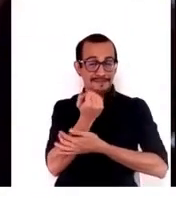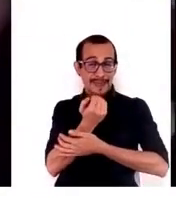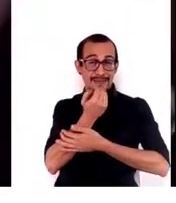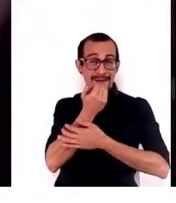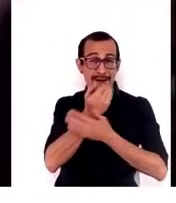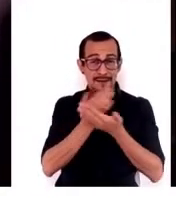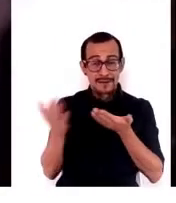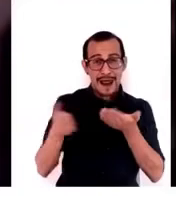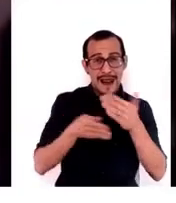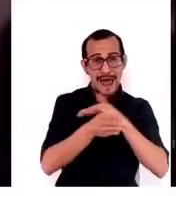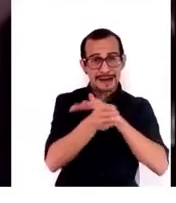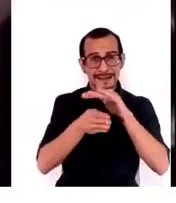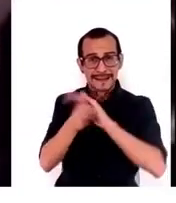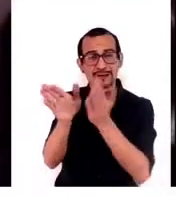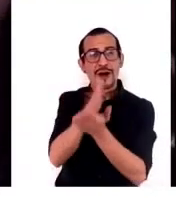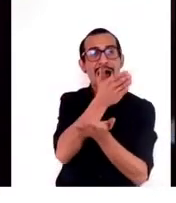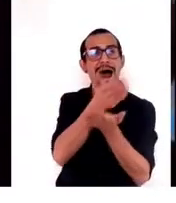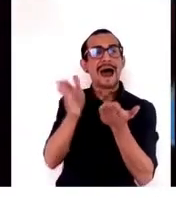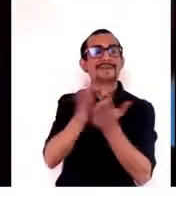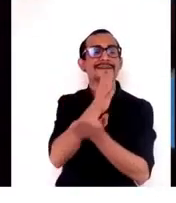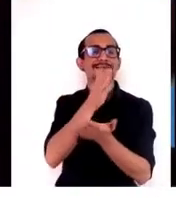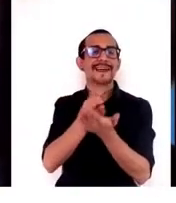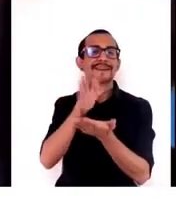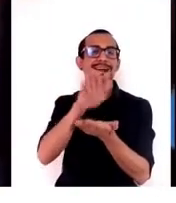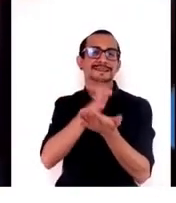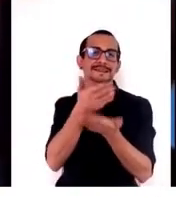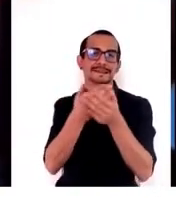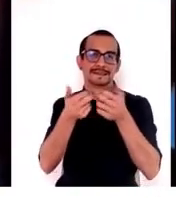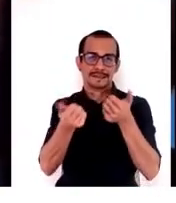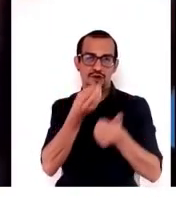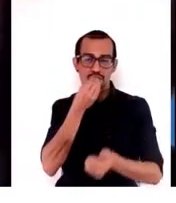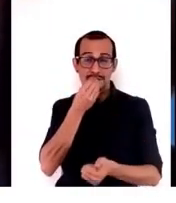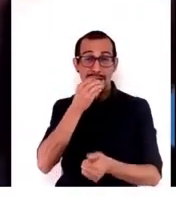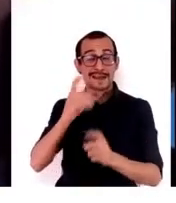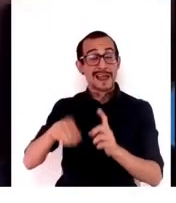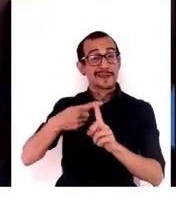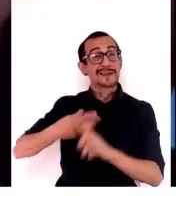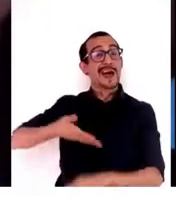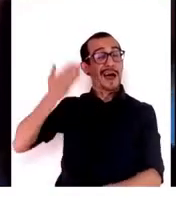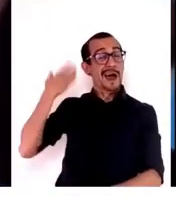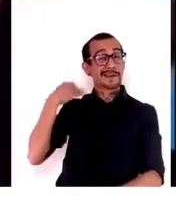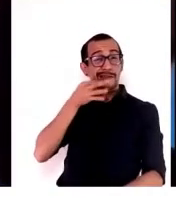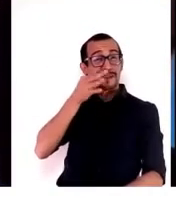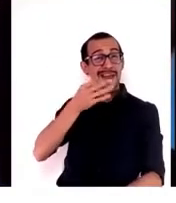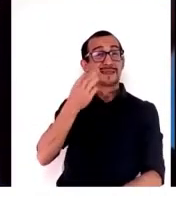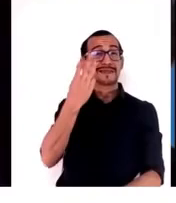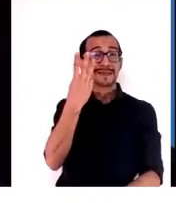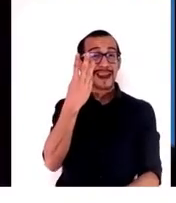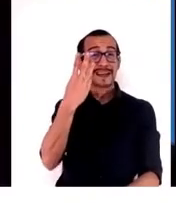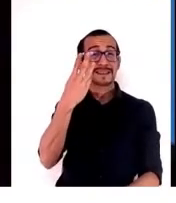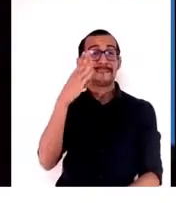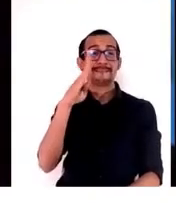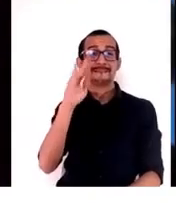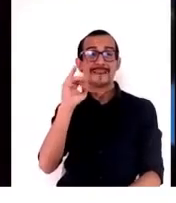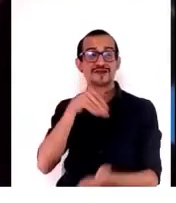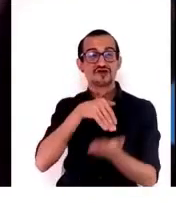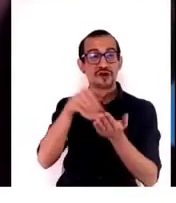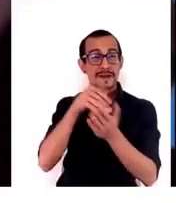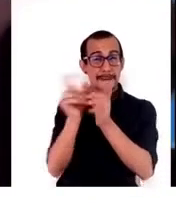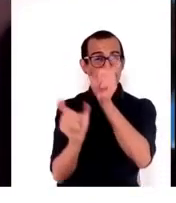acceso a dietas saludables. He dicho antes que tenemos más que 3 billion people que no